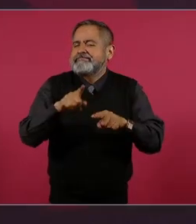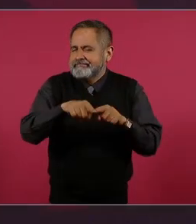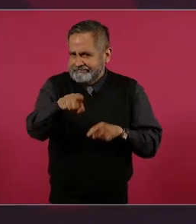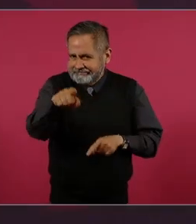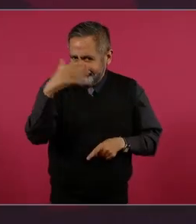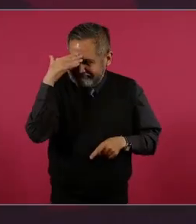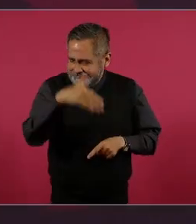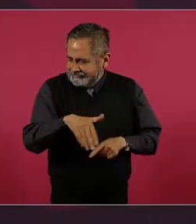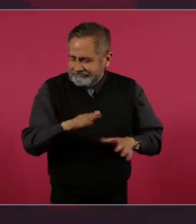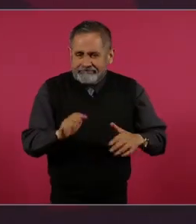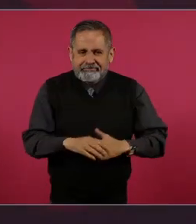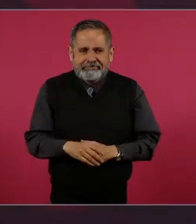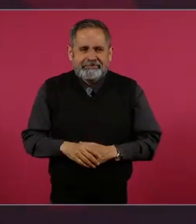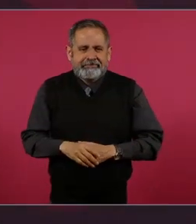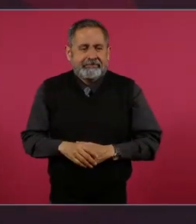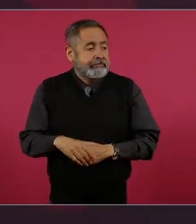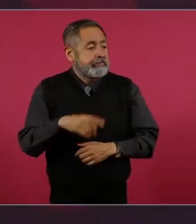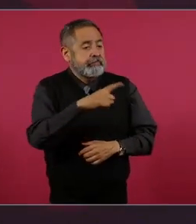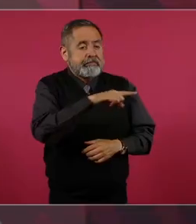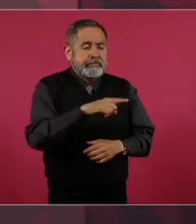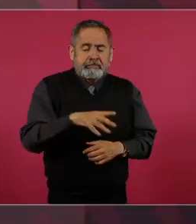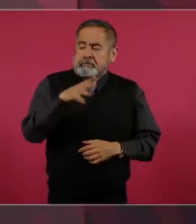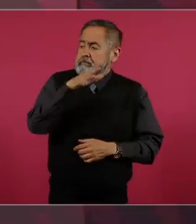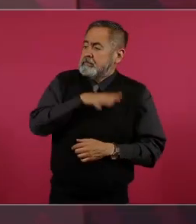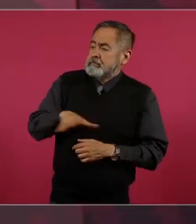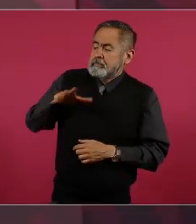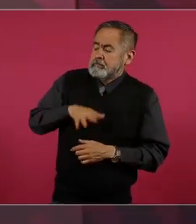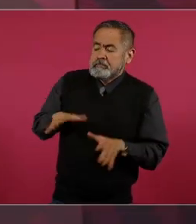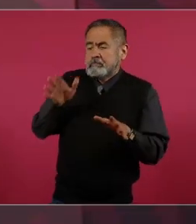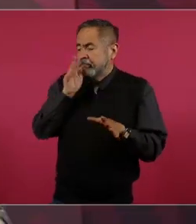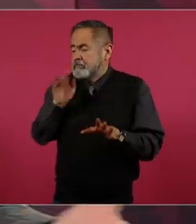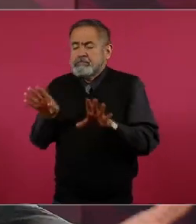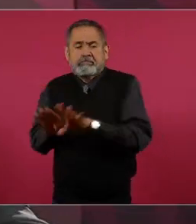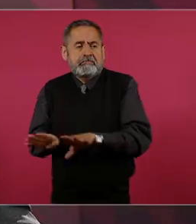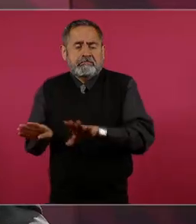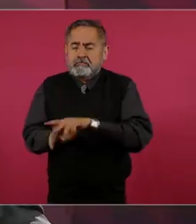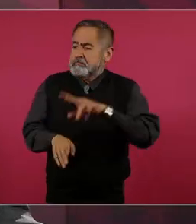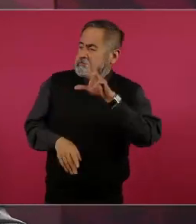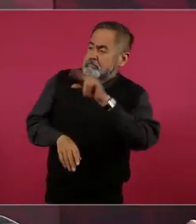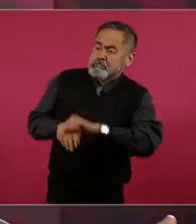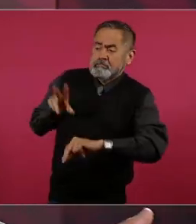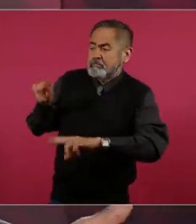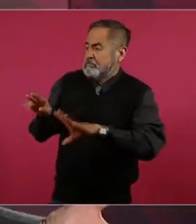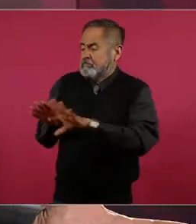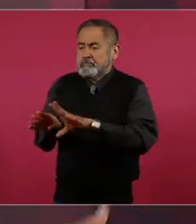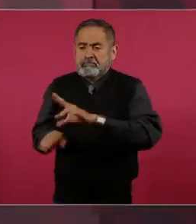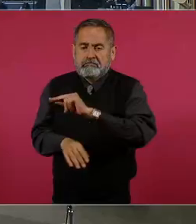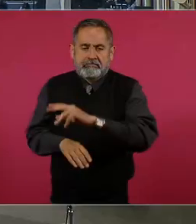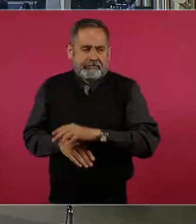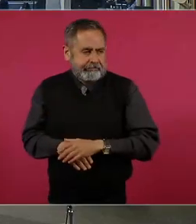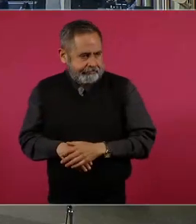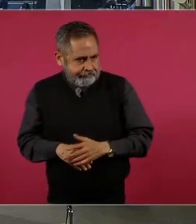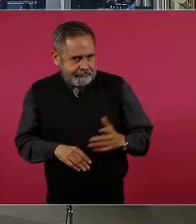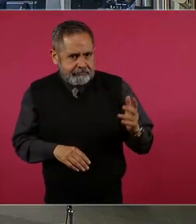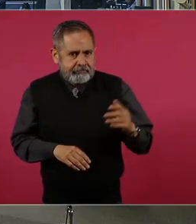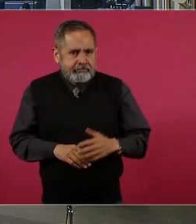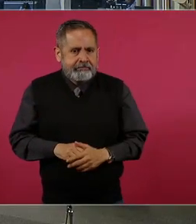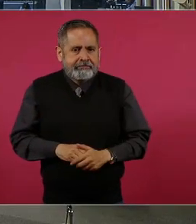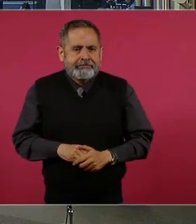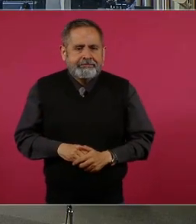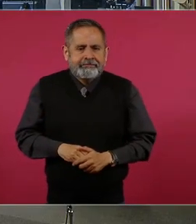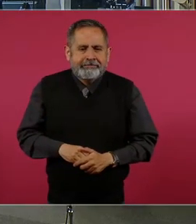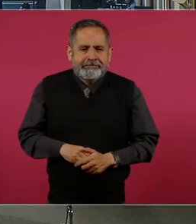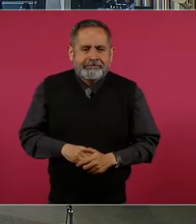cómo va a haber, ustedes que son